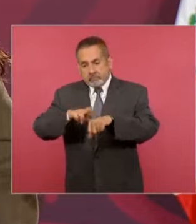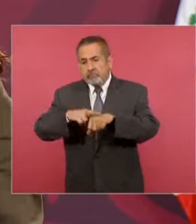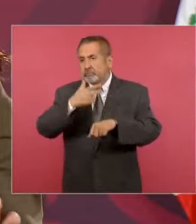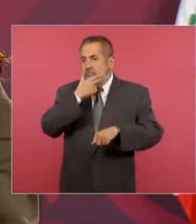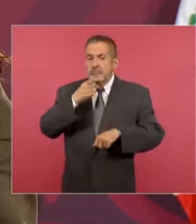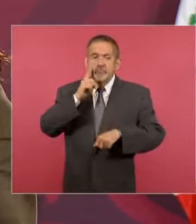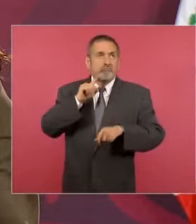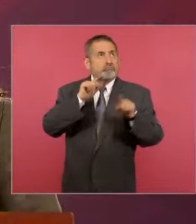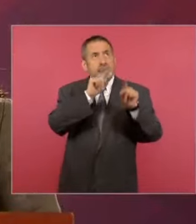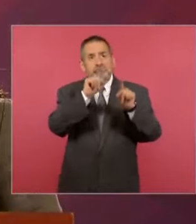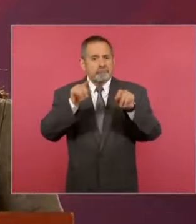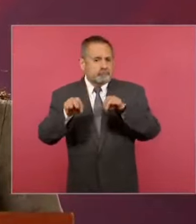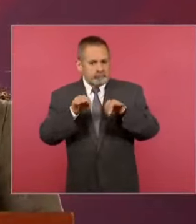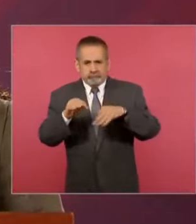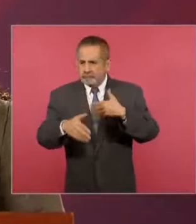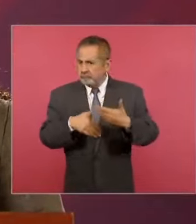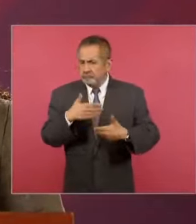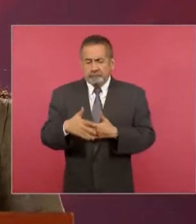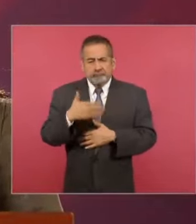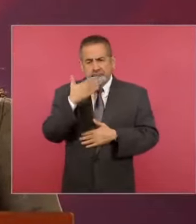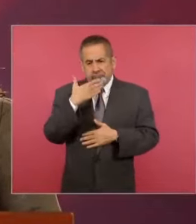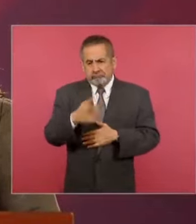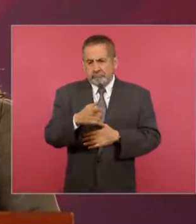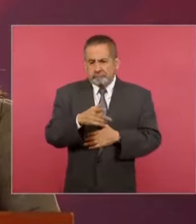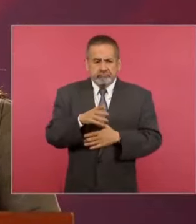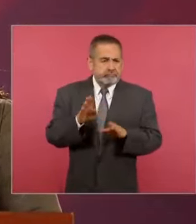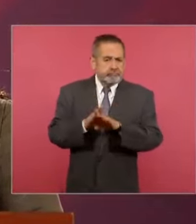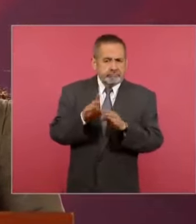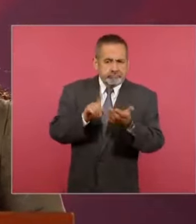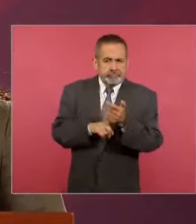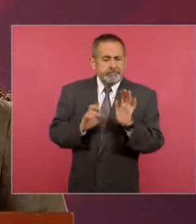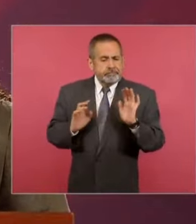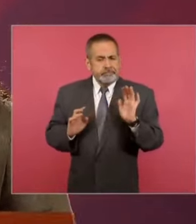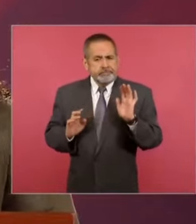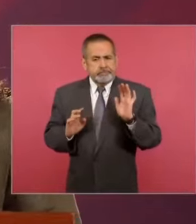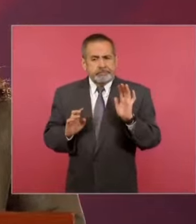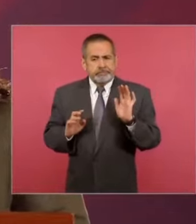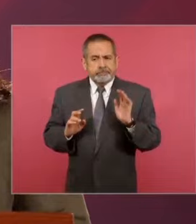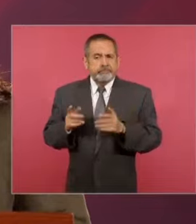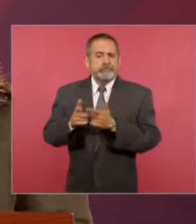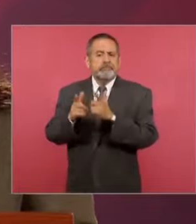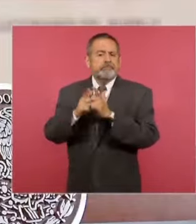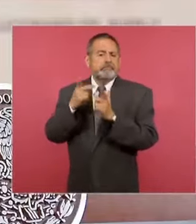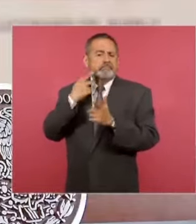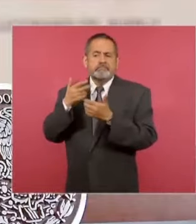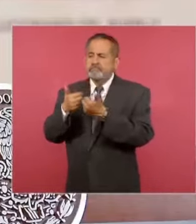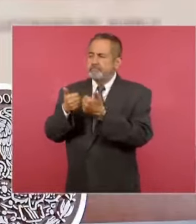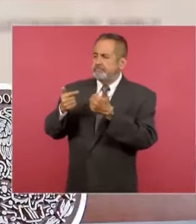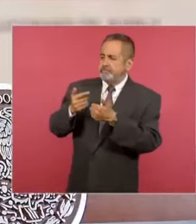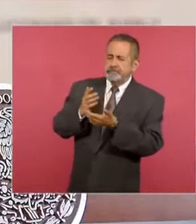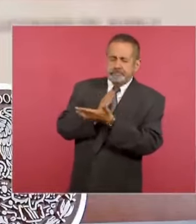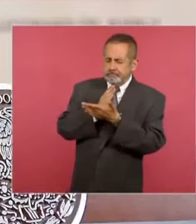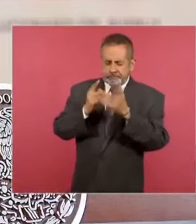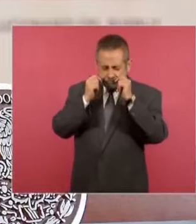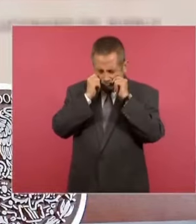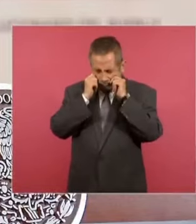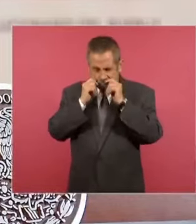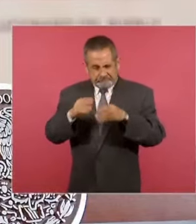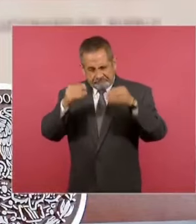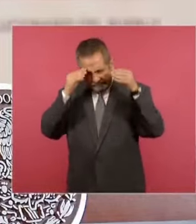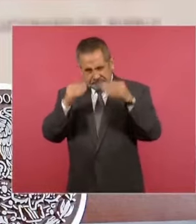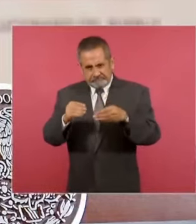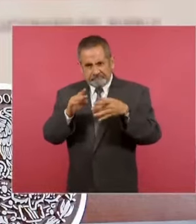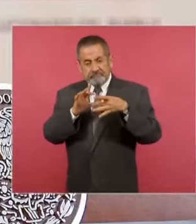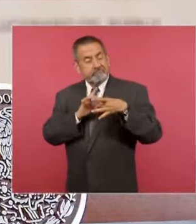gobernadores que sin involucrar los temas partidistas electorales, hoy se unen